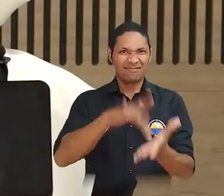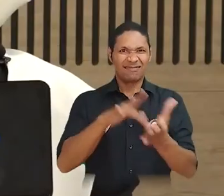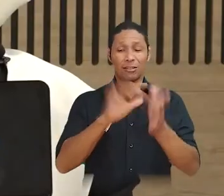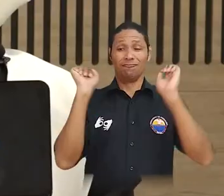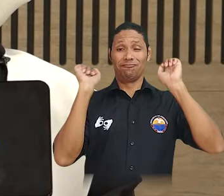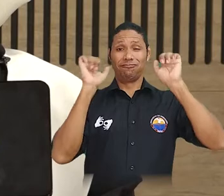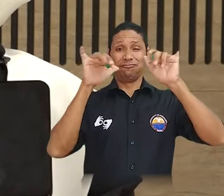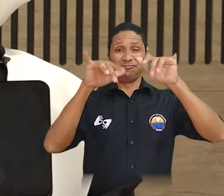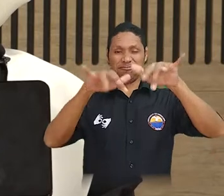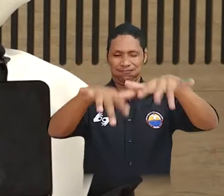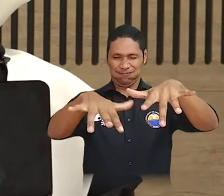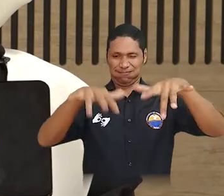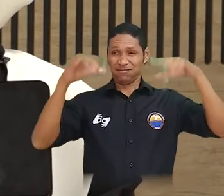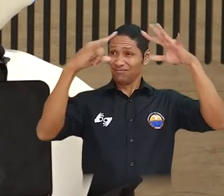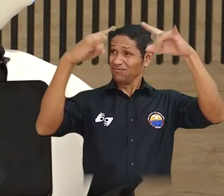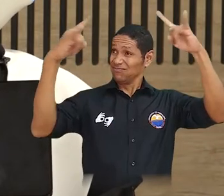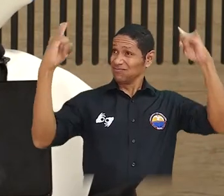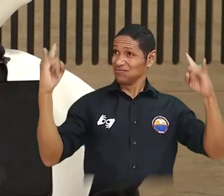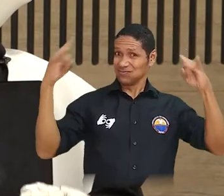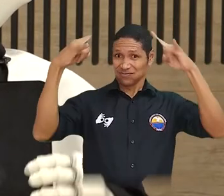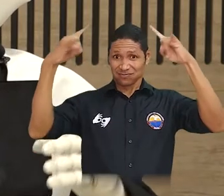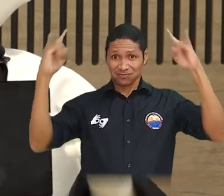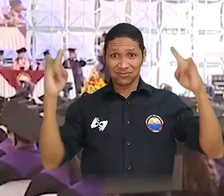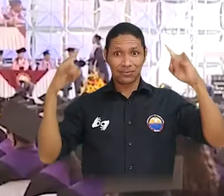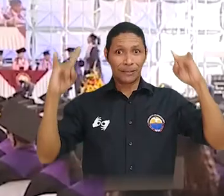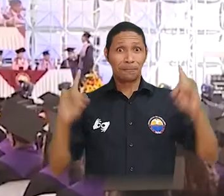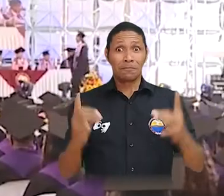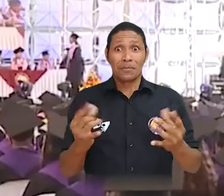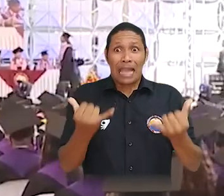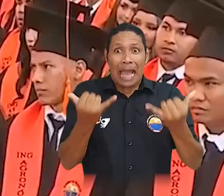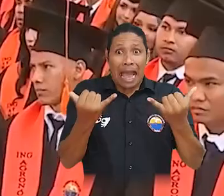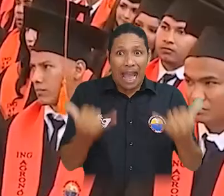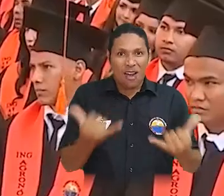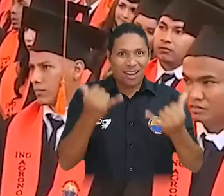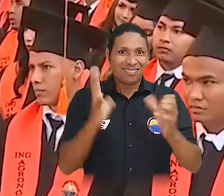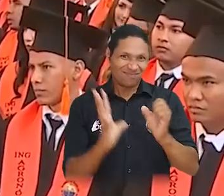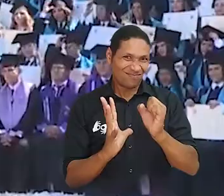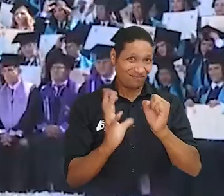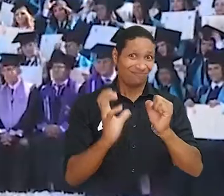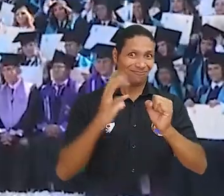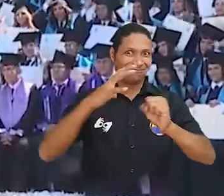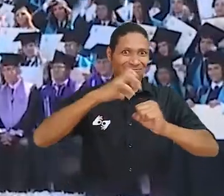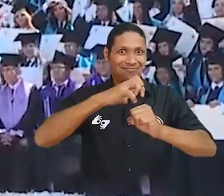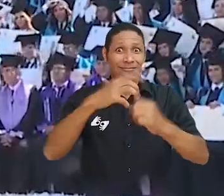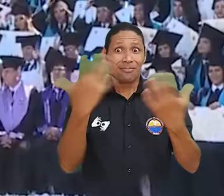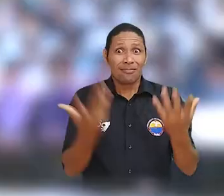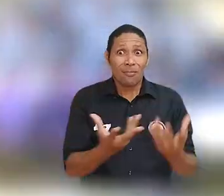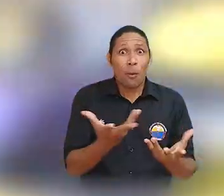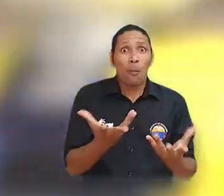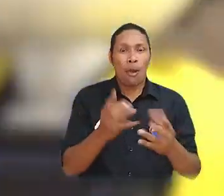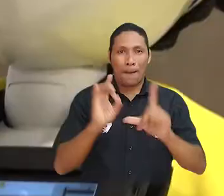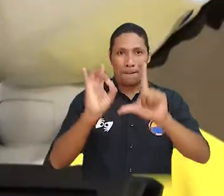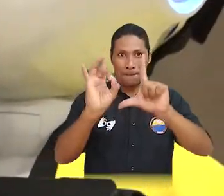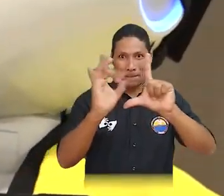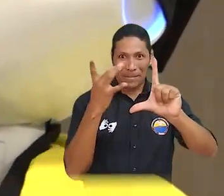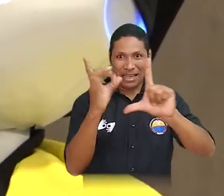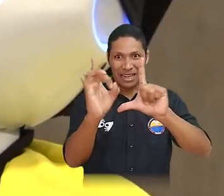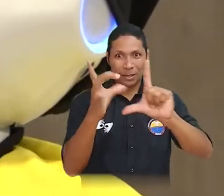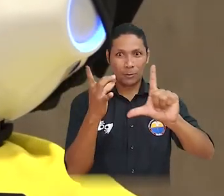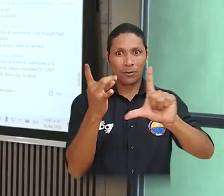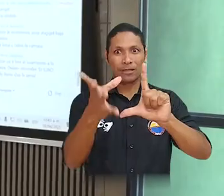Antes, se realizaban de manera presencial en la plazoleta Los Almendros, pero desde que inició la pandemia hemos